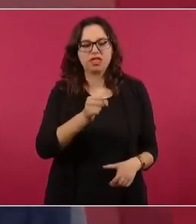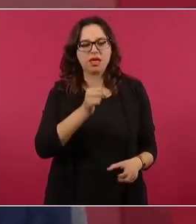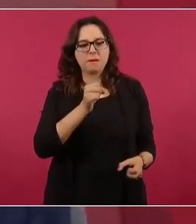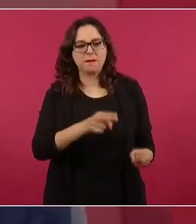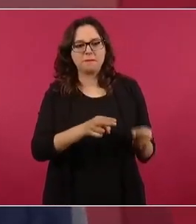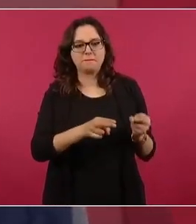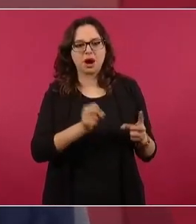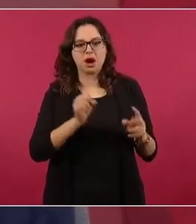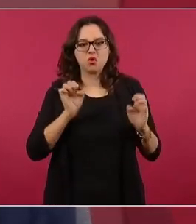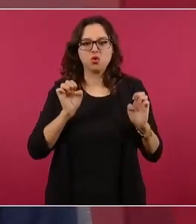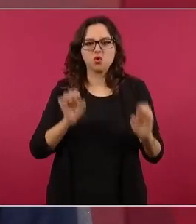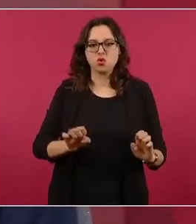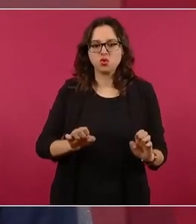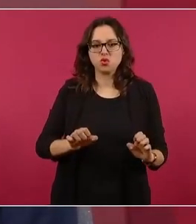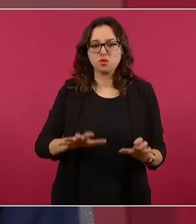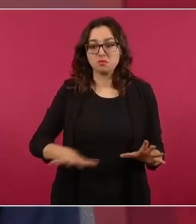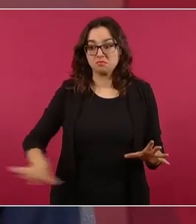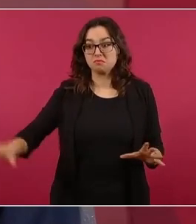no.